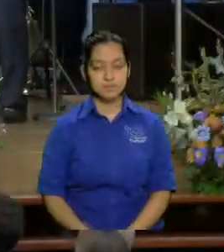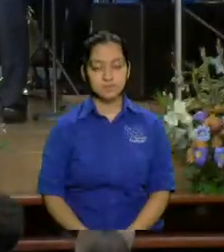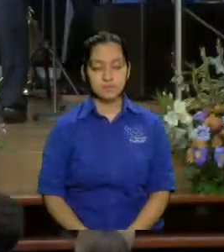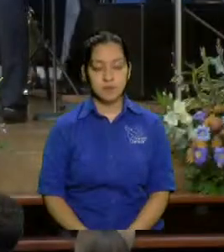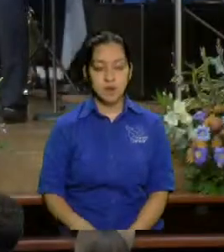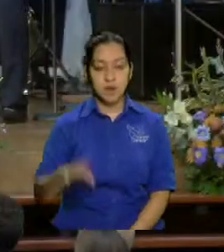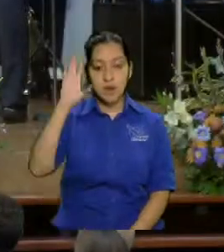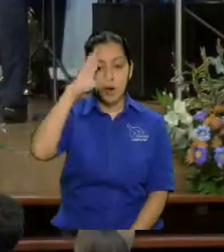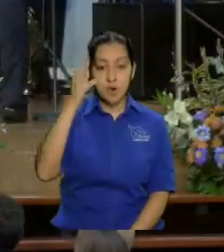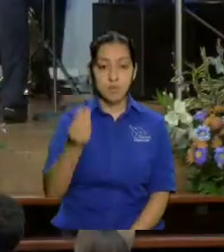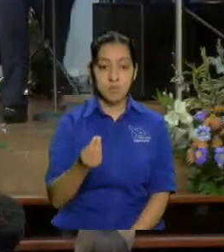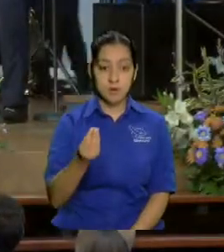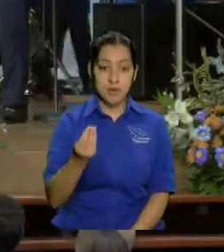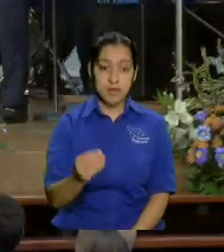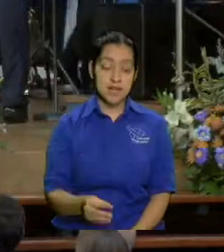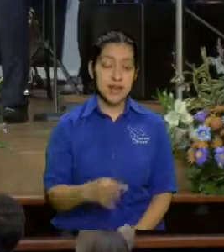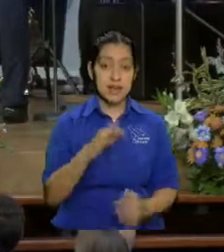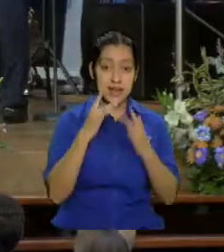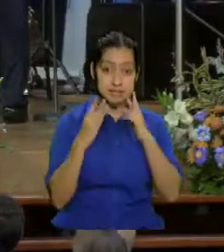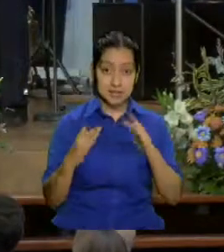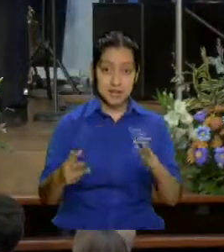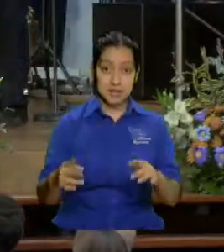porque la sangre no es para pisotearla